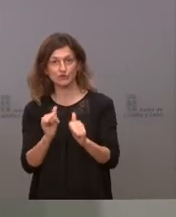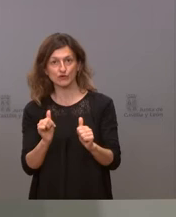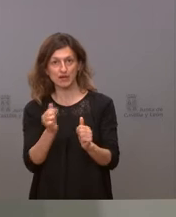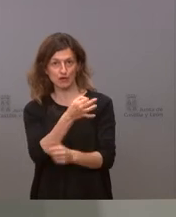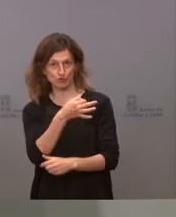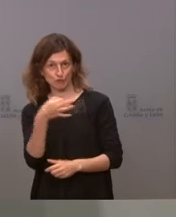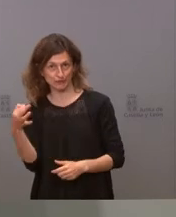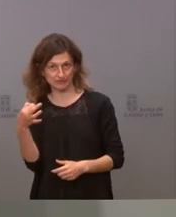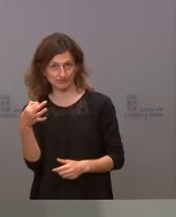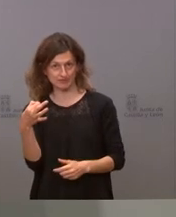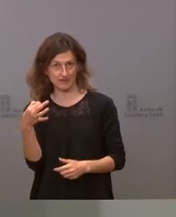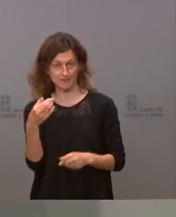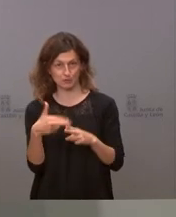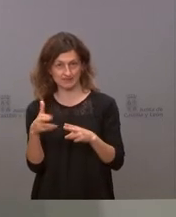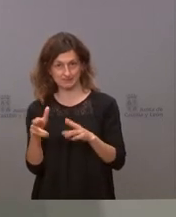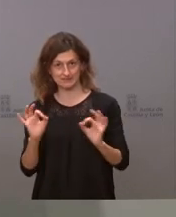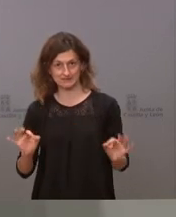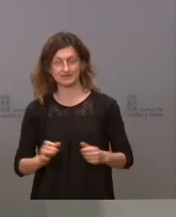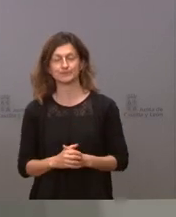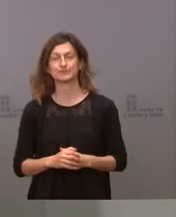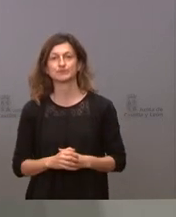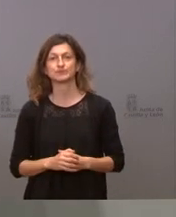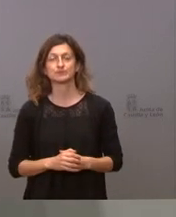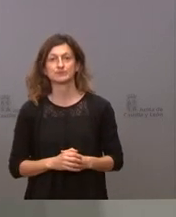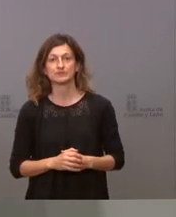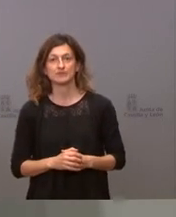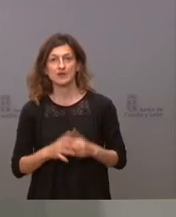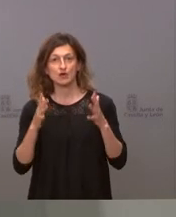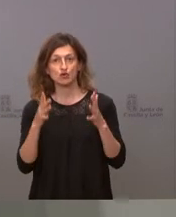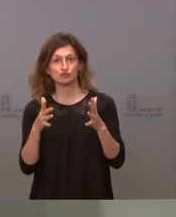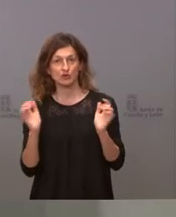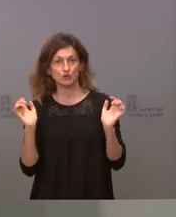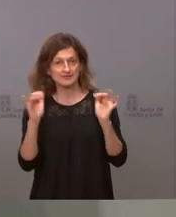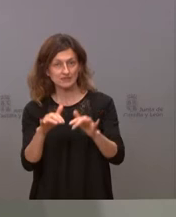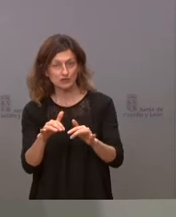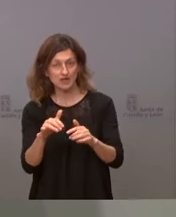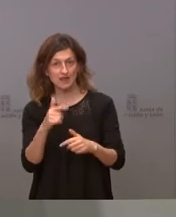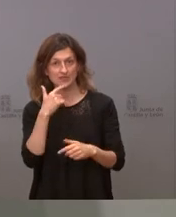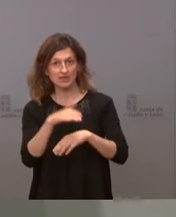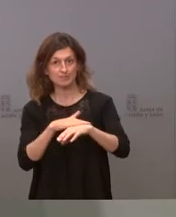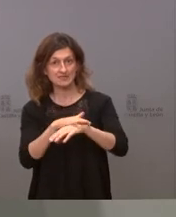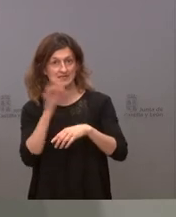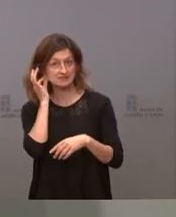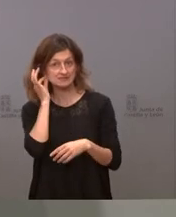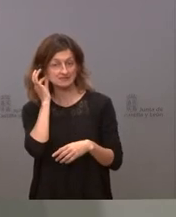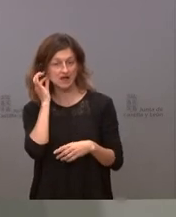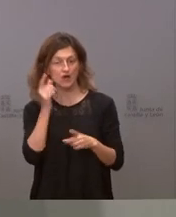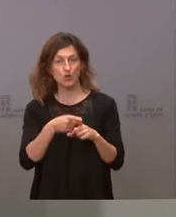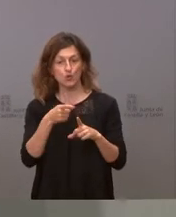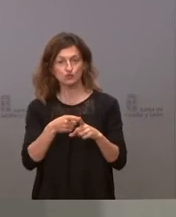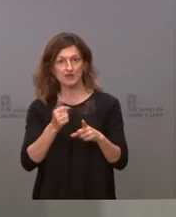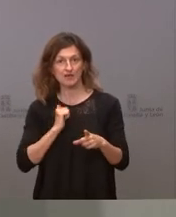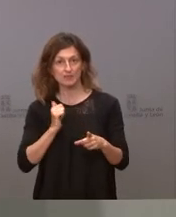correcta políticamente es que el Consejo Interterritorial es que la ministra utilice el Consejo